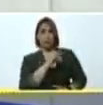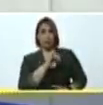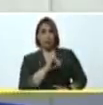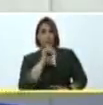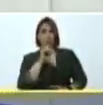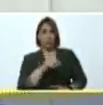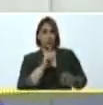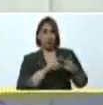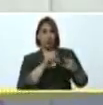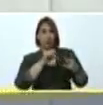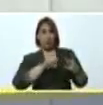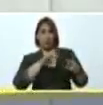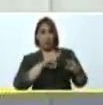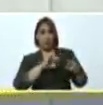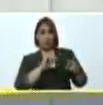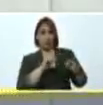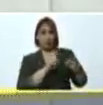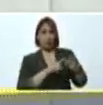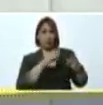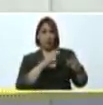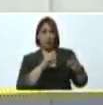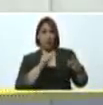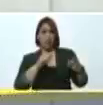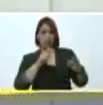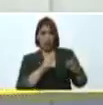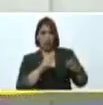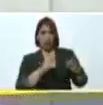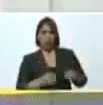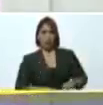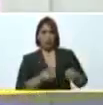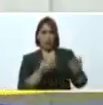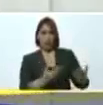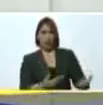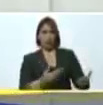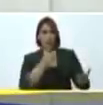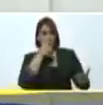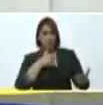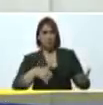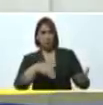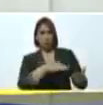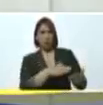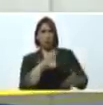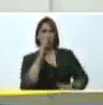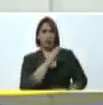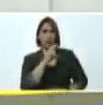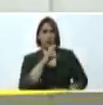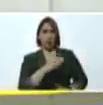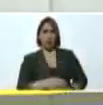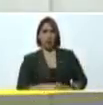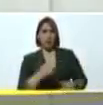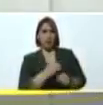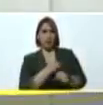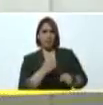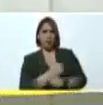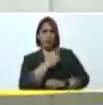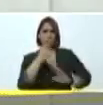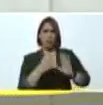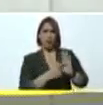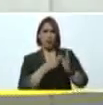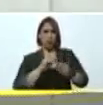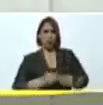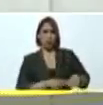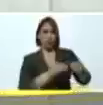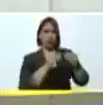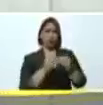y un CAT de tal manera que hoy usted está entregando al pueblo de la Gran Caracas una obra completamente rehabilitada